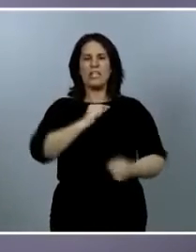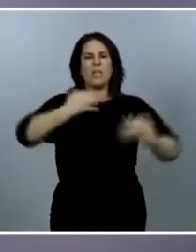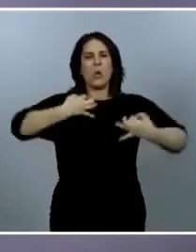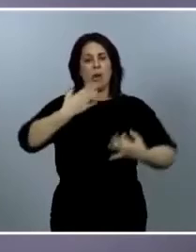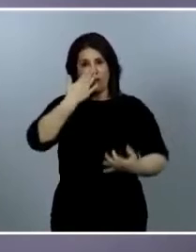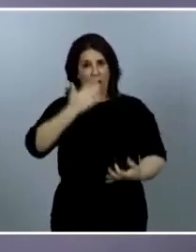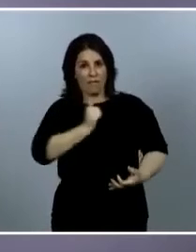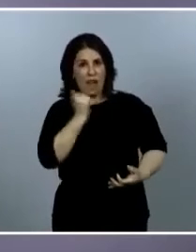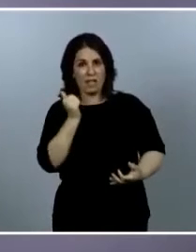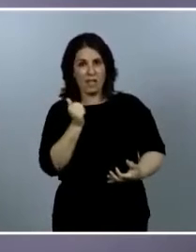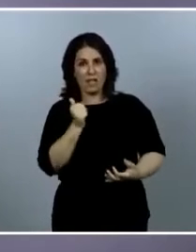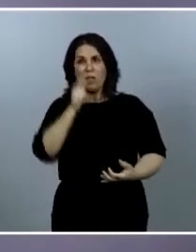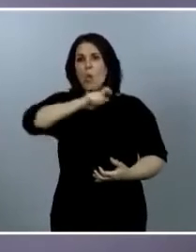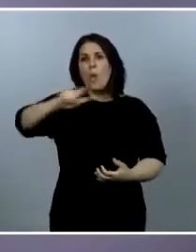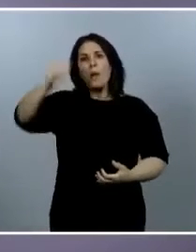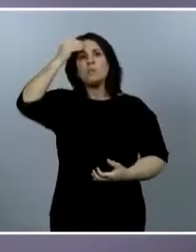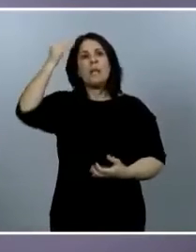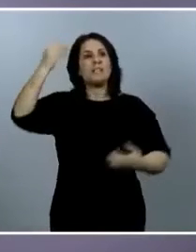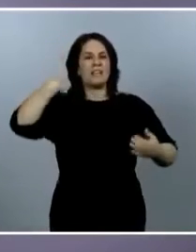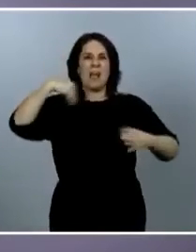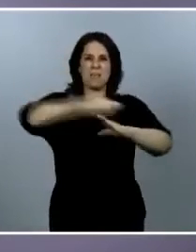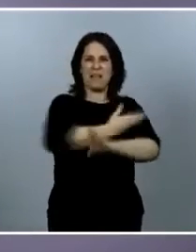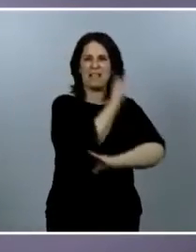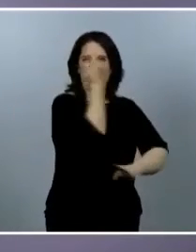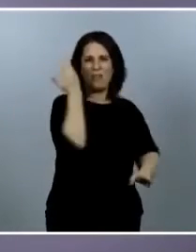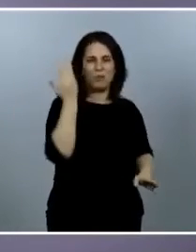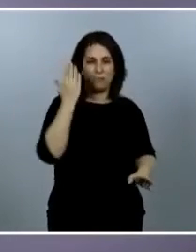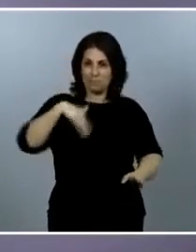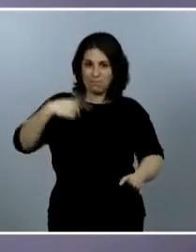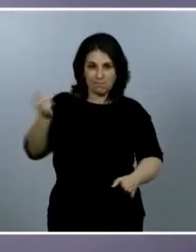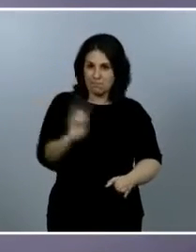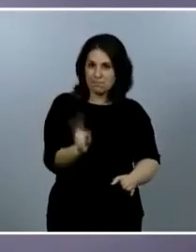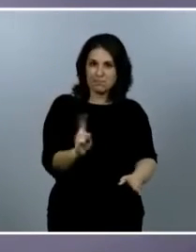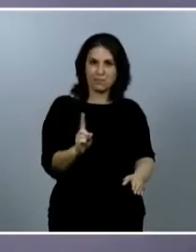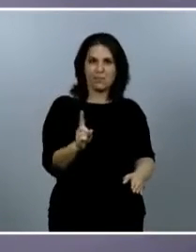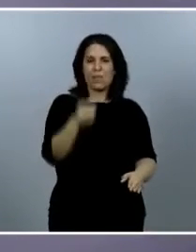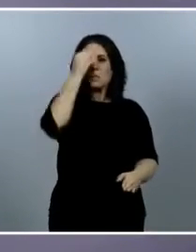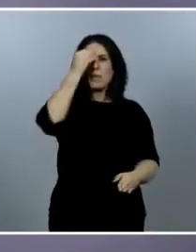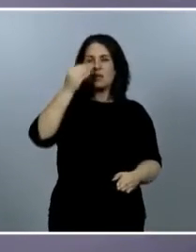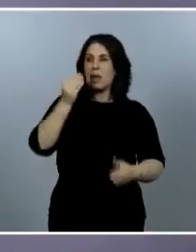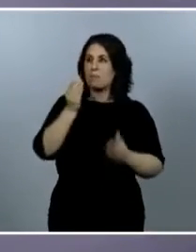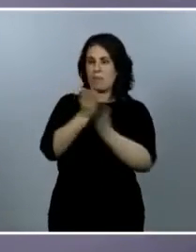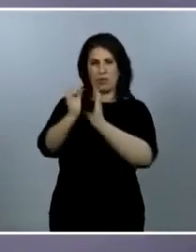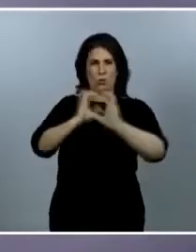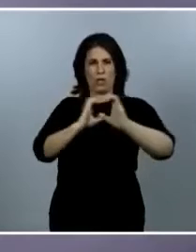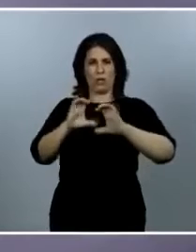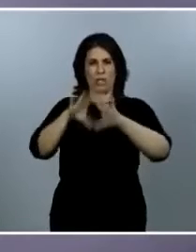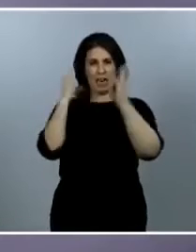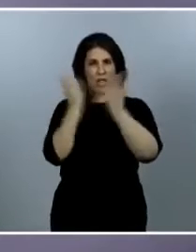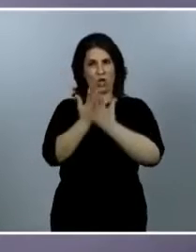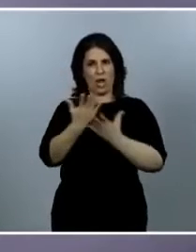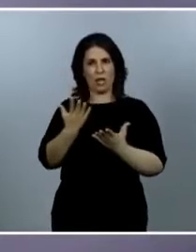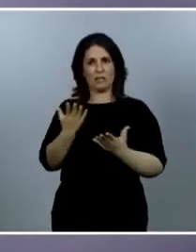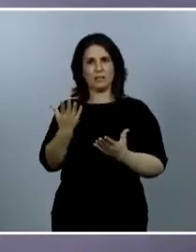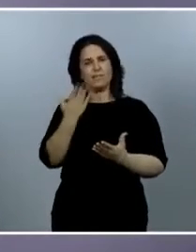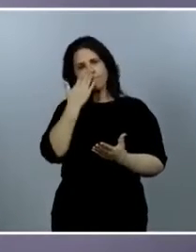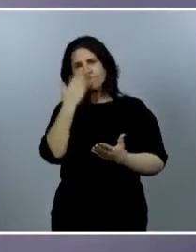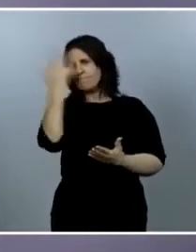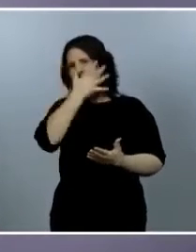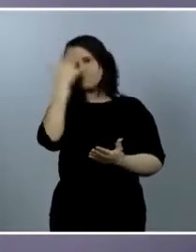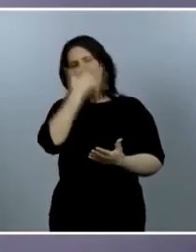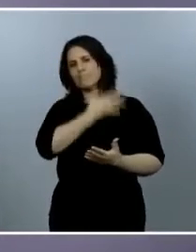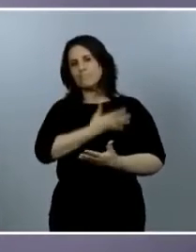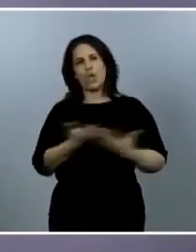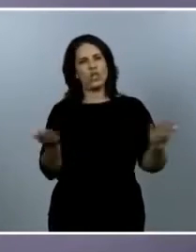pensar que ha pasado la pandemia? ¿No cree que el hecho de que medios internacionales muy reconocidos no se fíen de las cifras que se están dando desde el